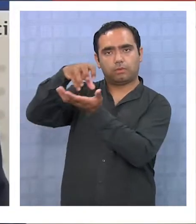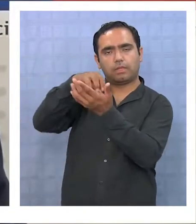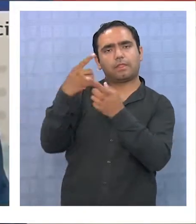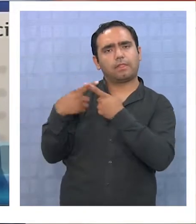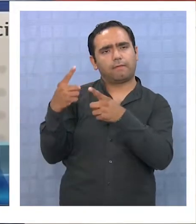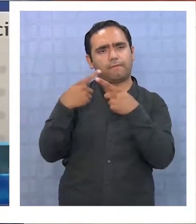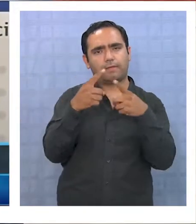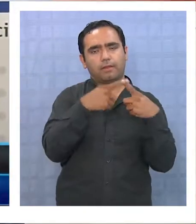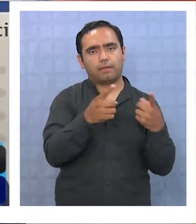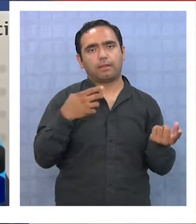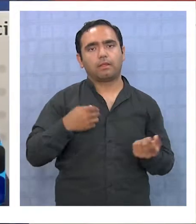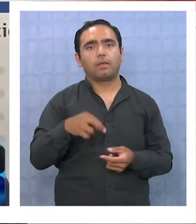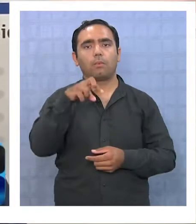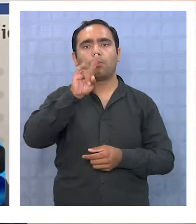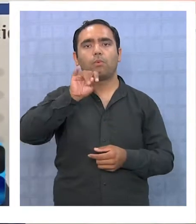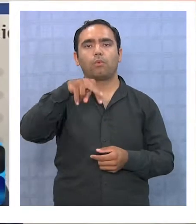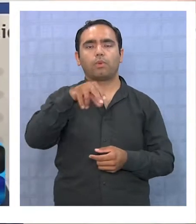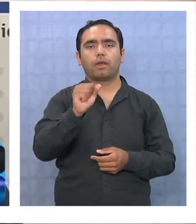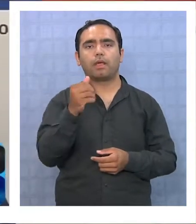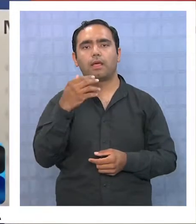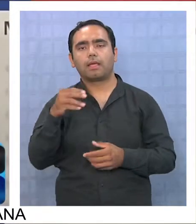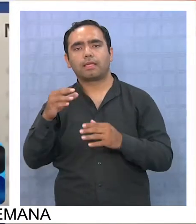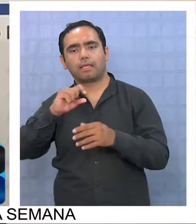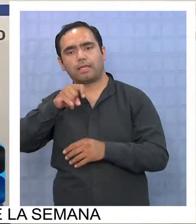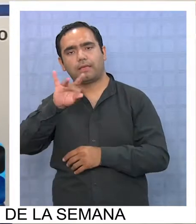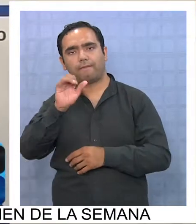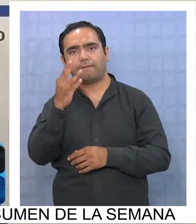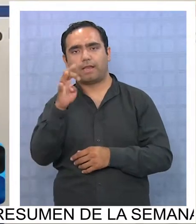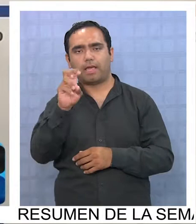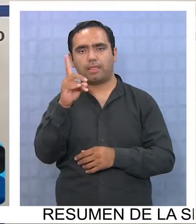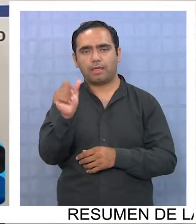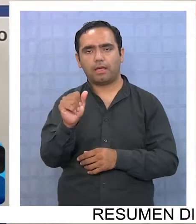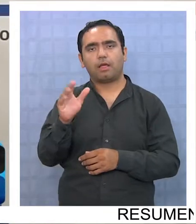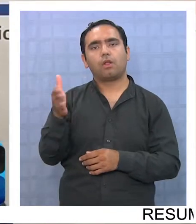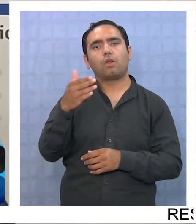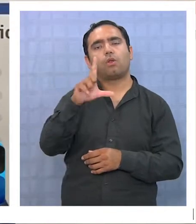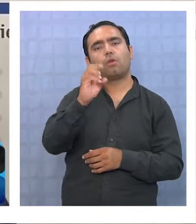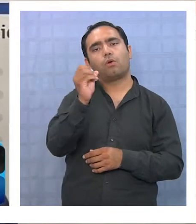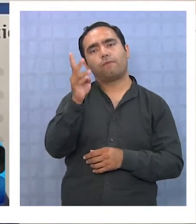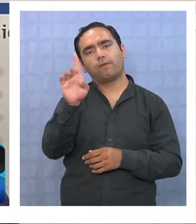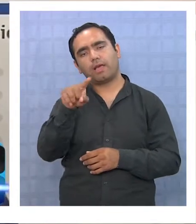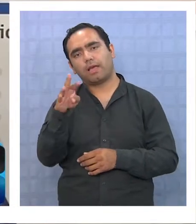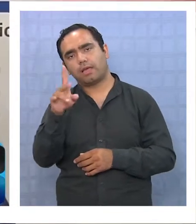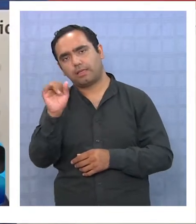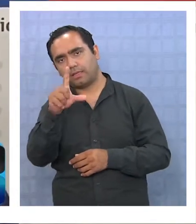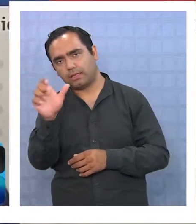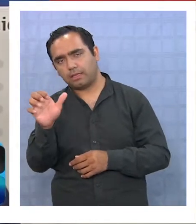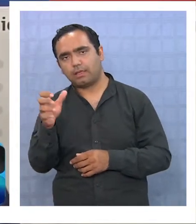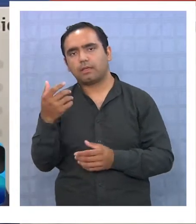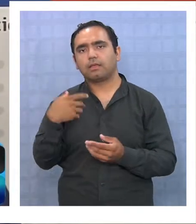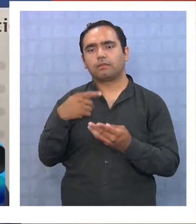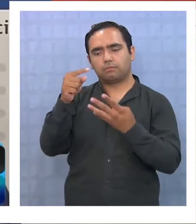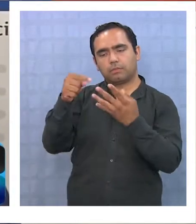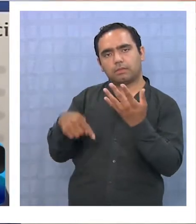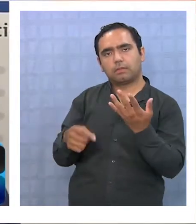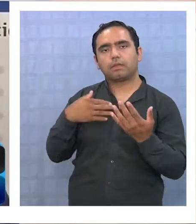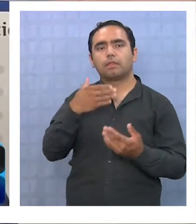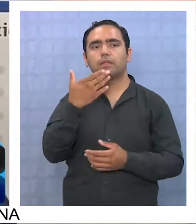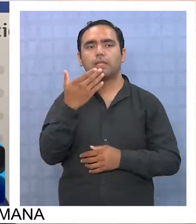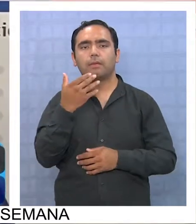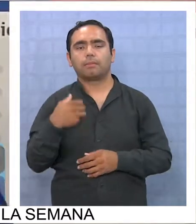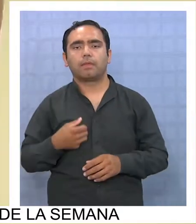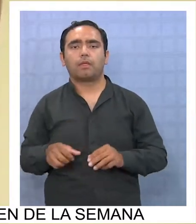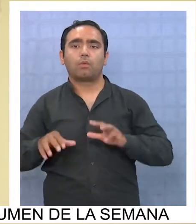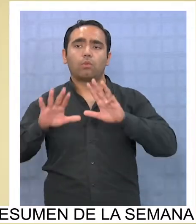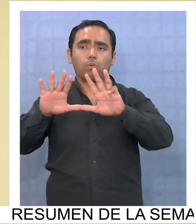diferentes, la puna, la quebrada, los valles y las yungas. Tiene dos declaraciones de patrimonio de la humanidad. De